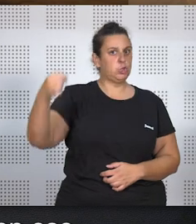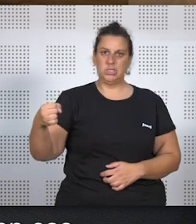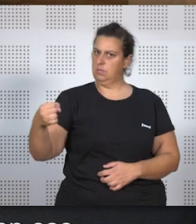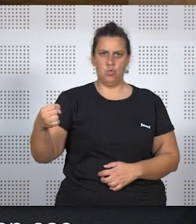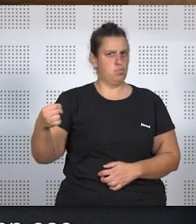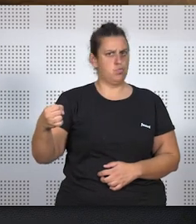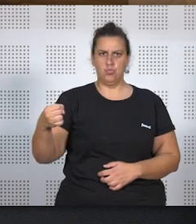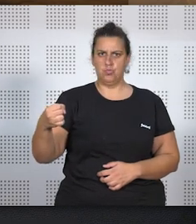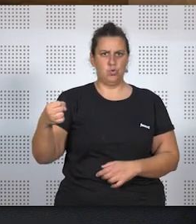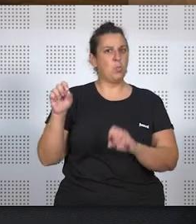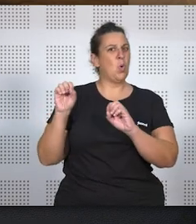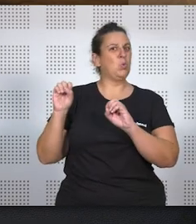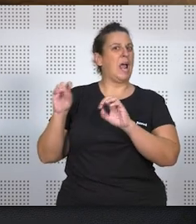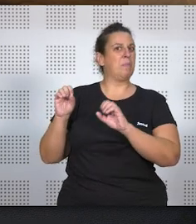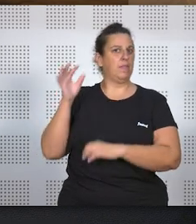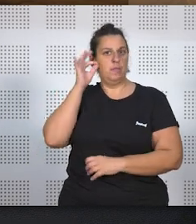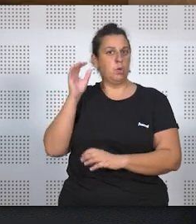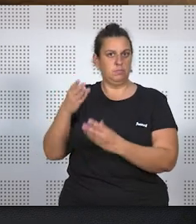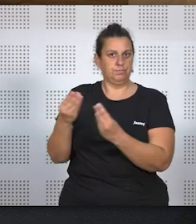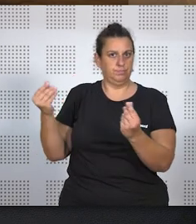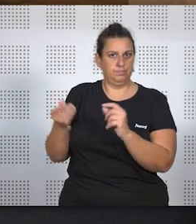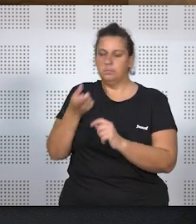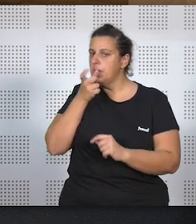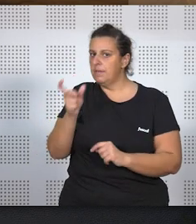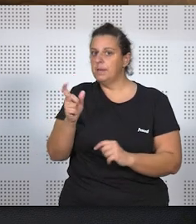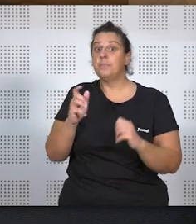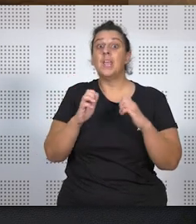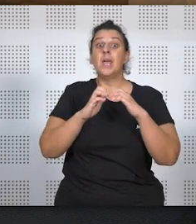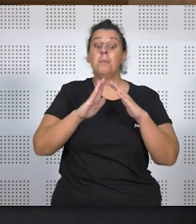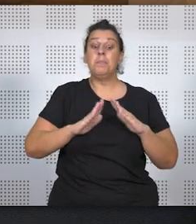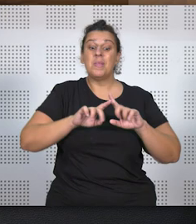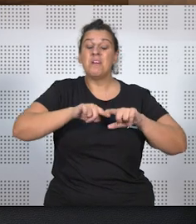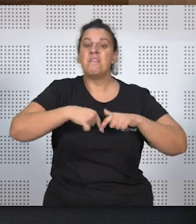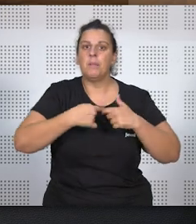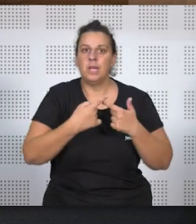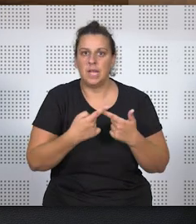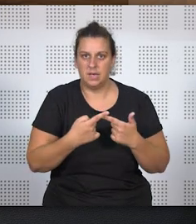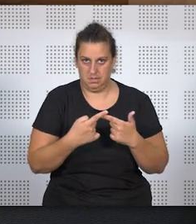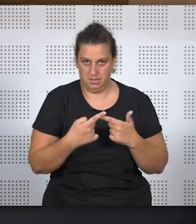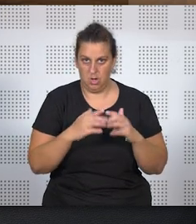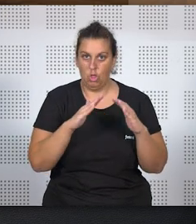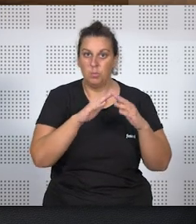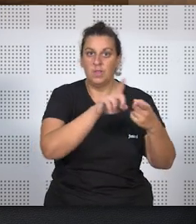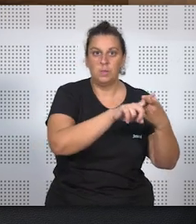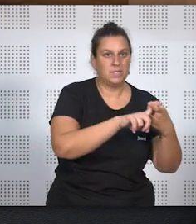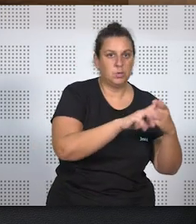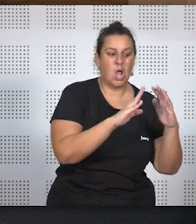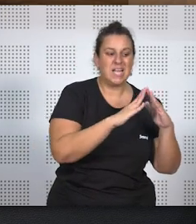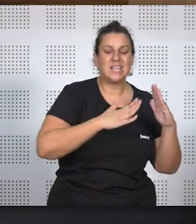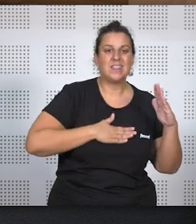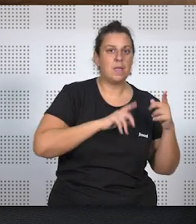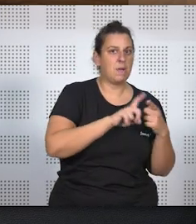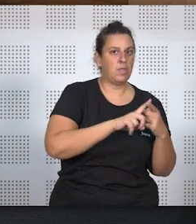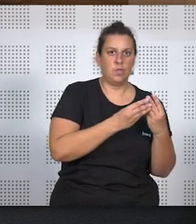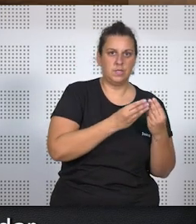deposita. Aparece la vivienda familiar, el domicilio conyugal, desaparece casa